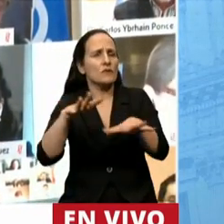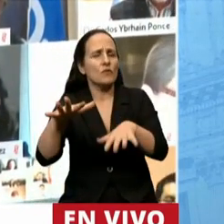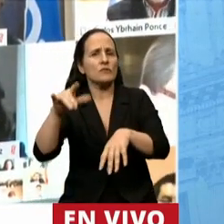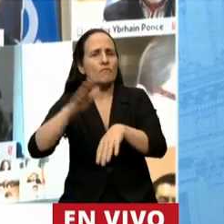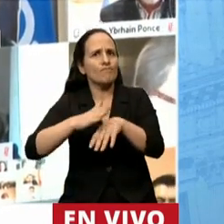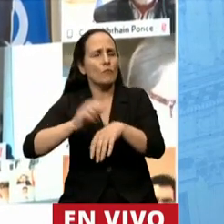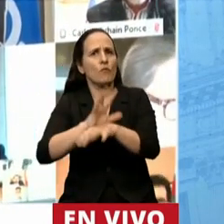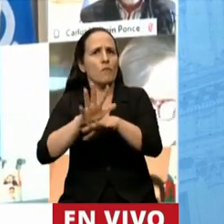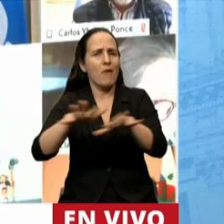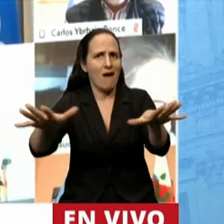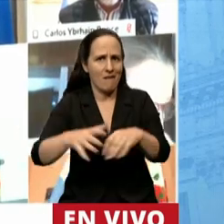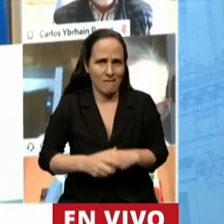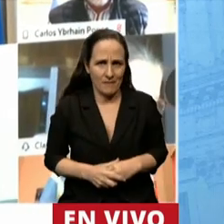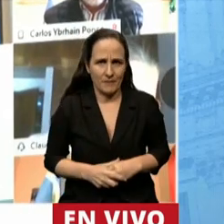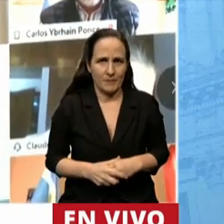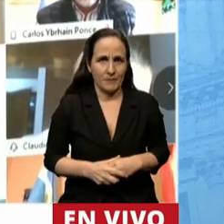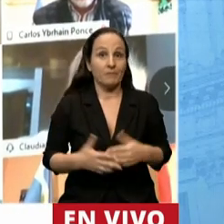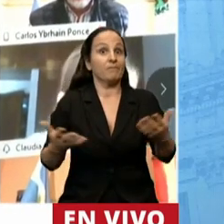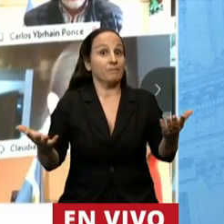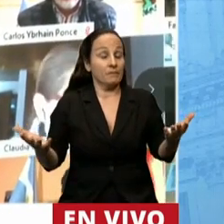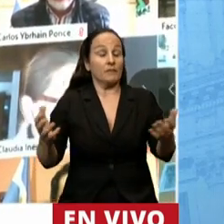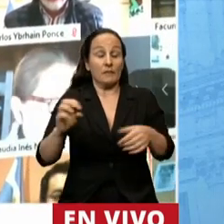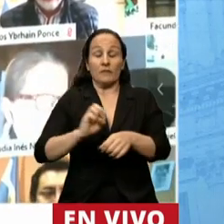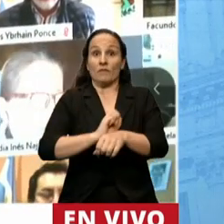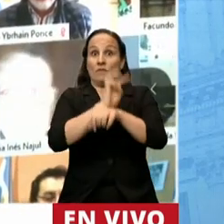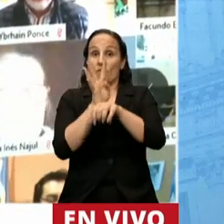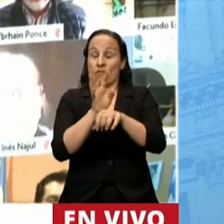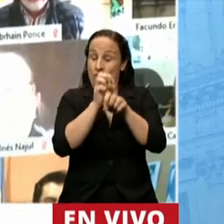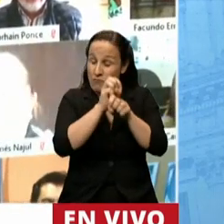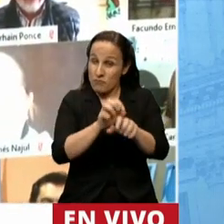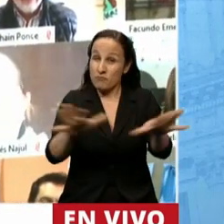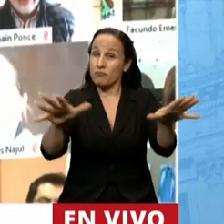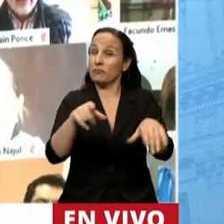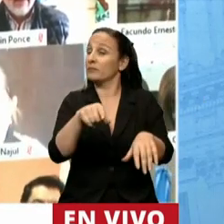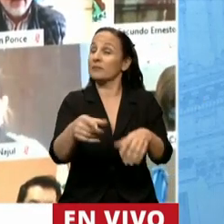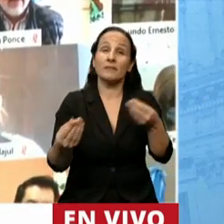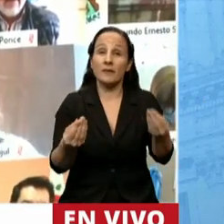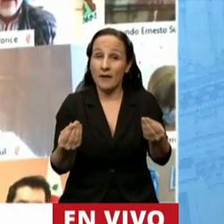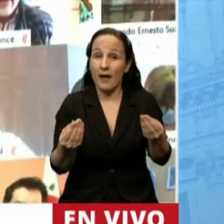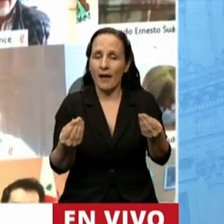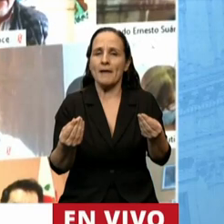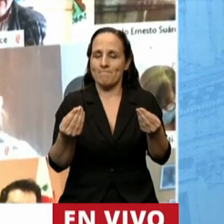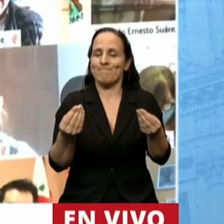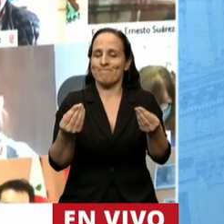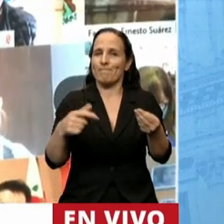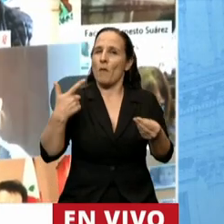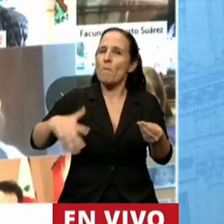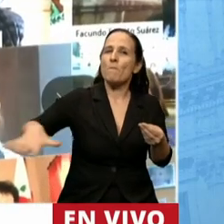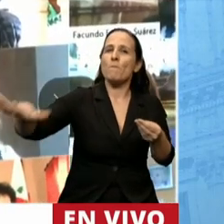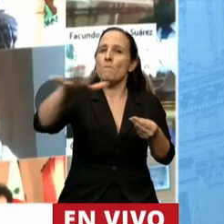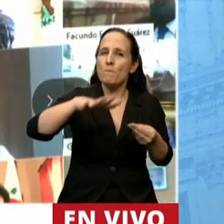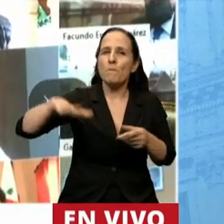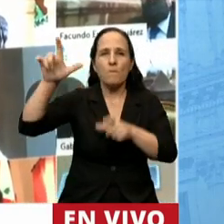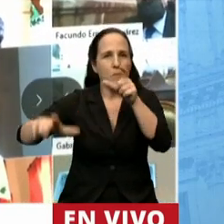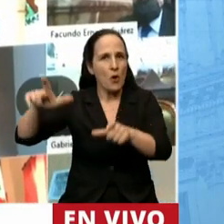La pandemia también ha destacado que la población en estos